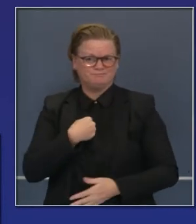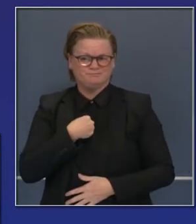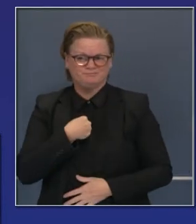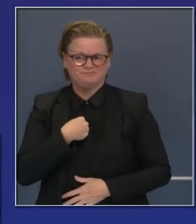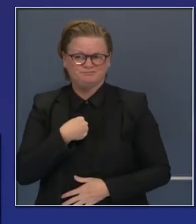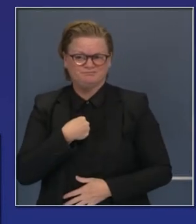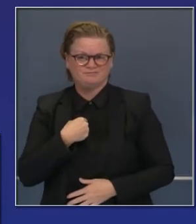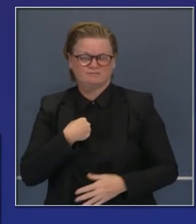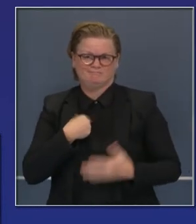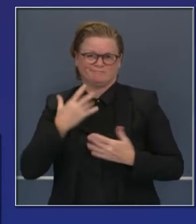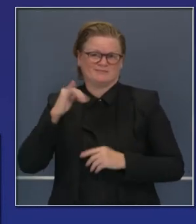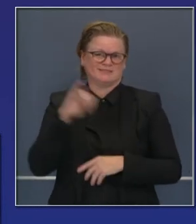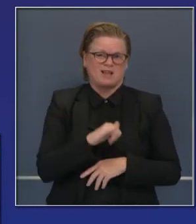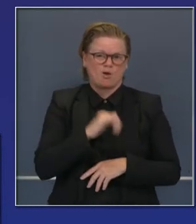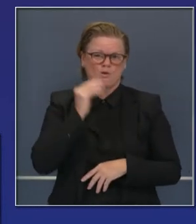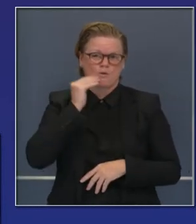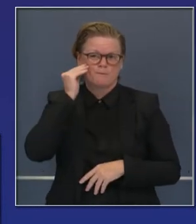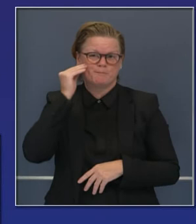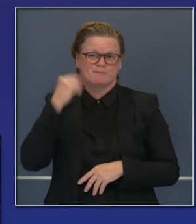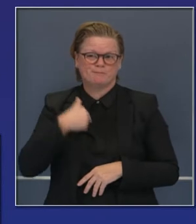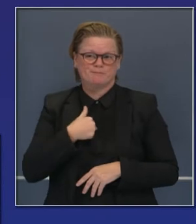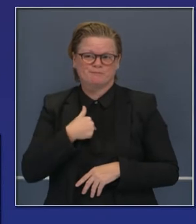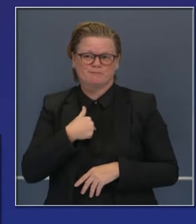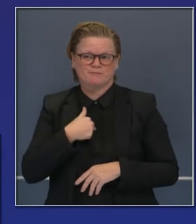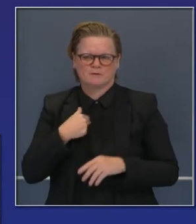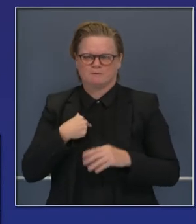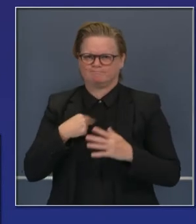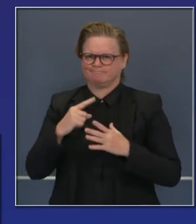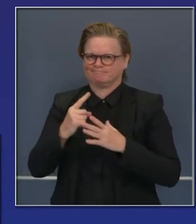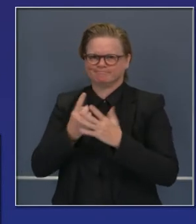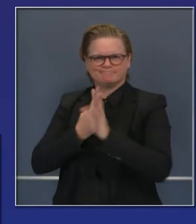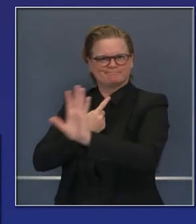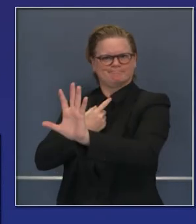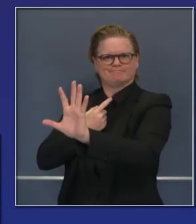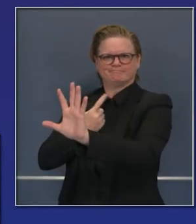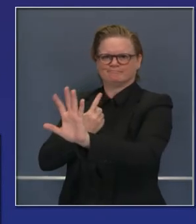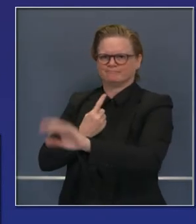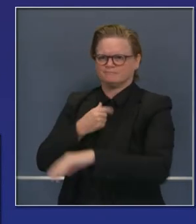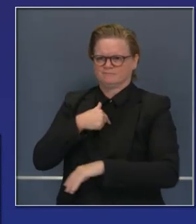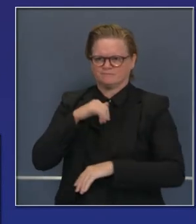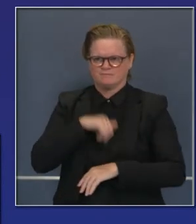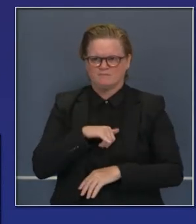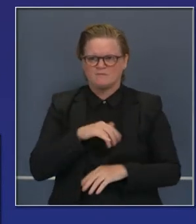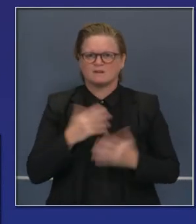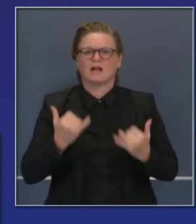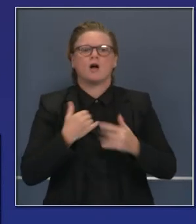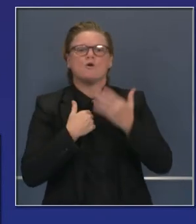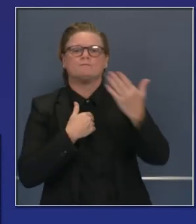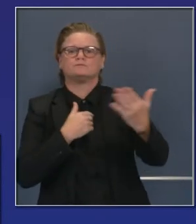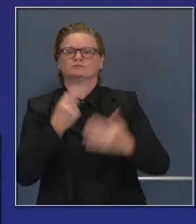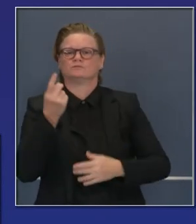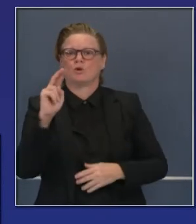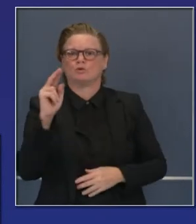persona que está en el octavo día de cuarentena. Sí, gracias.